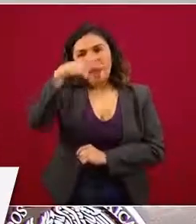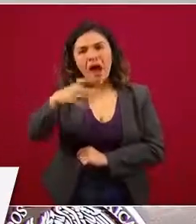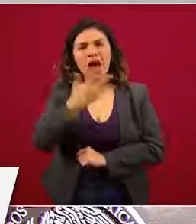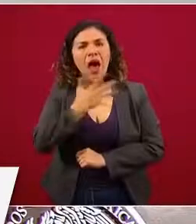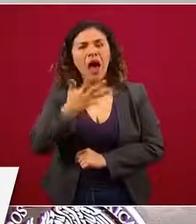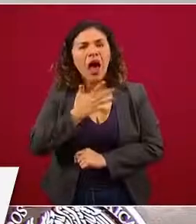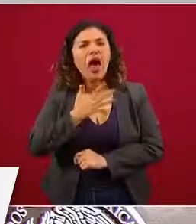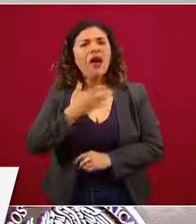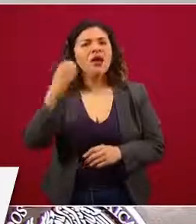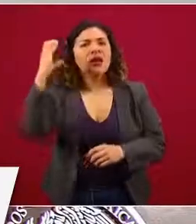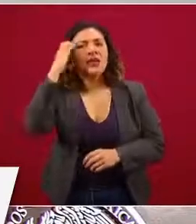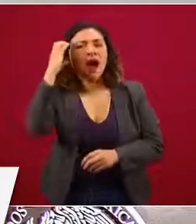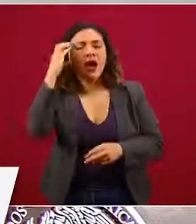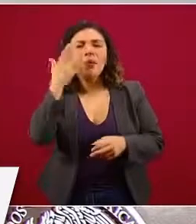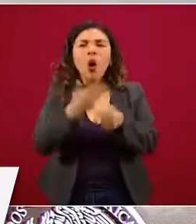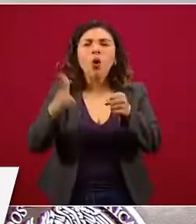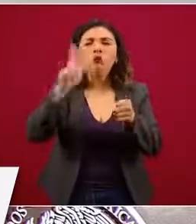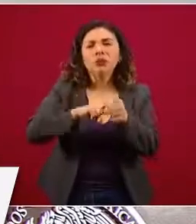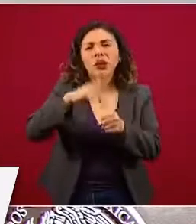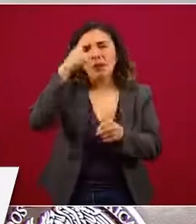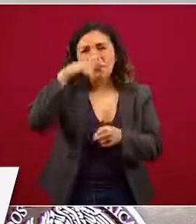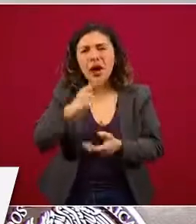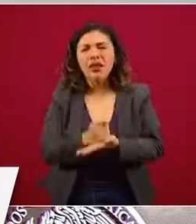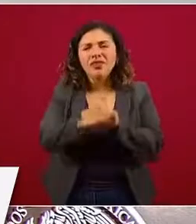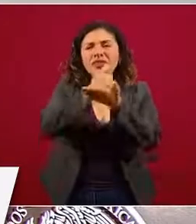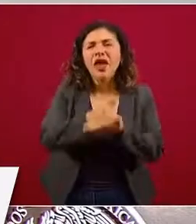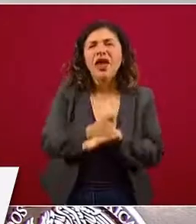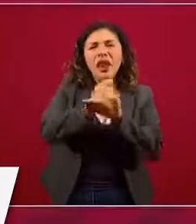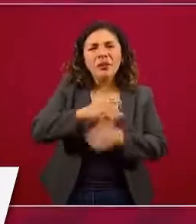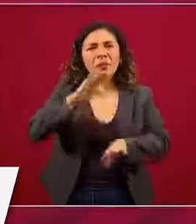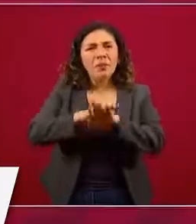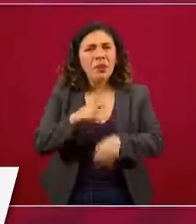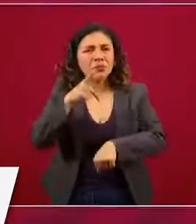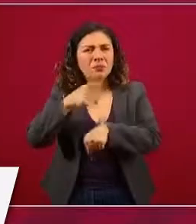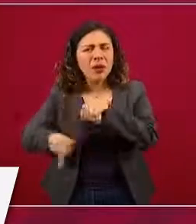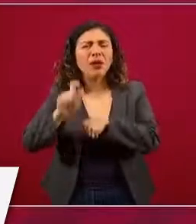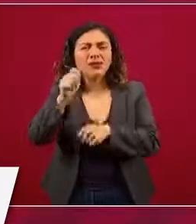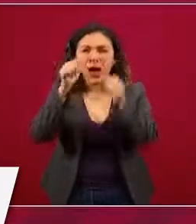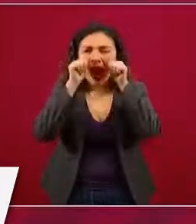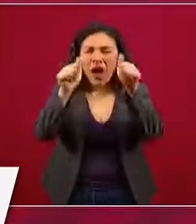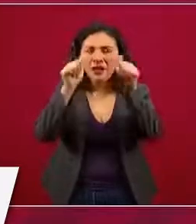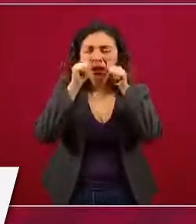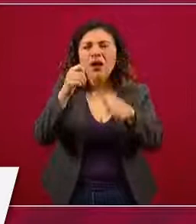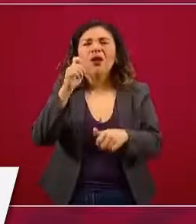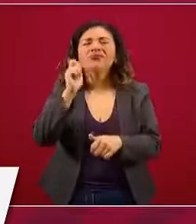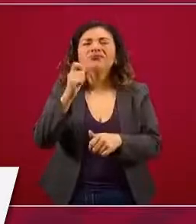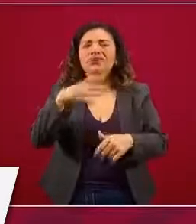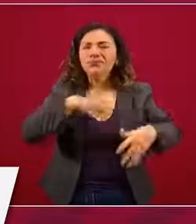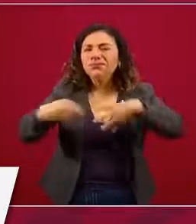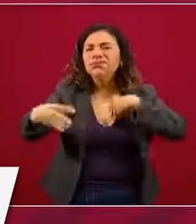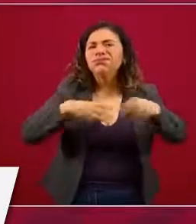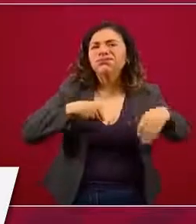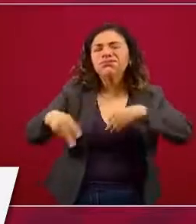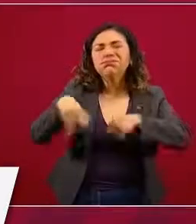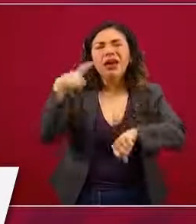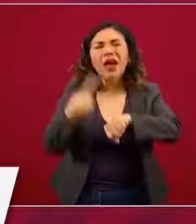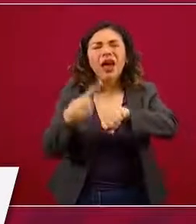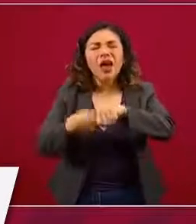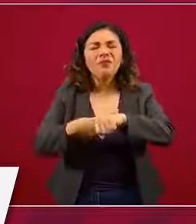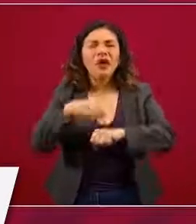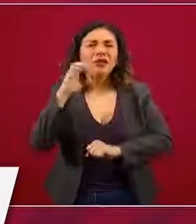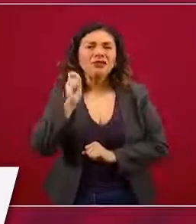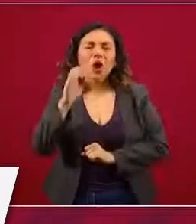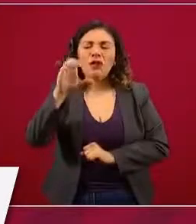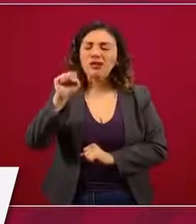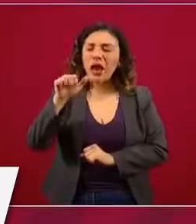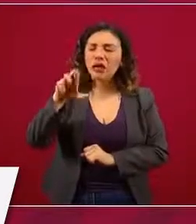camas, de unidades de terapia intensiva, de la atención, de las curvas epidemiológicas derivadas de la infección